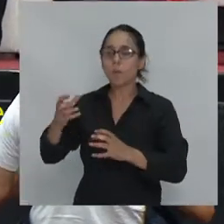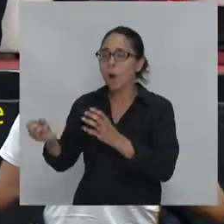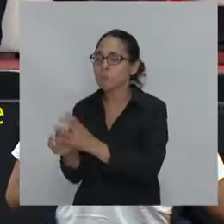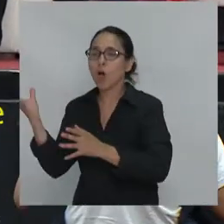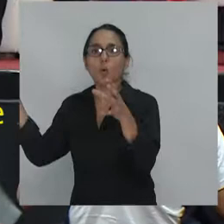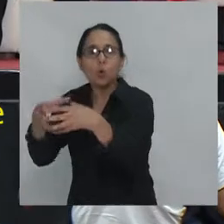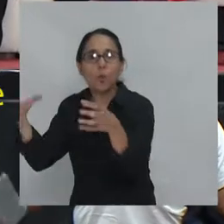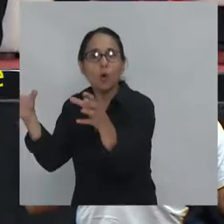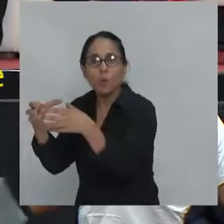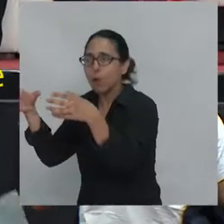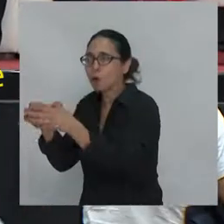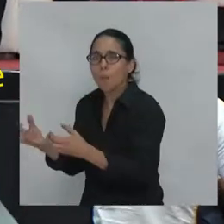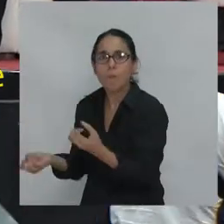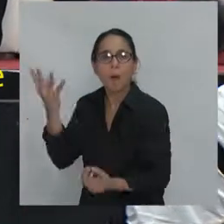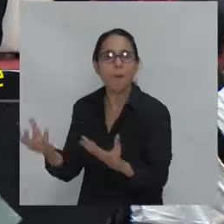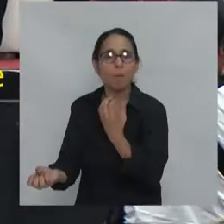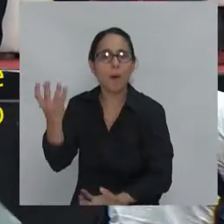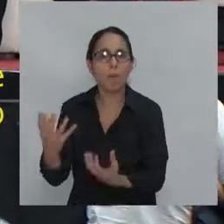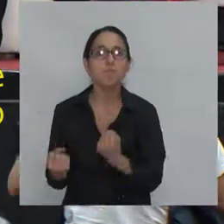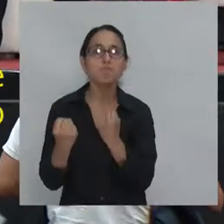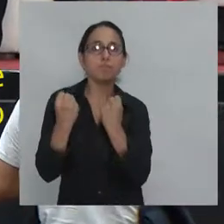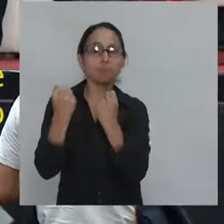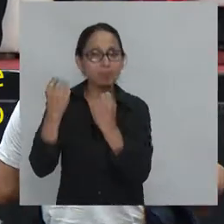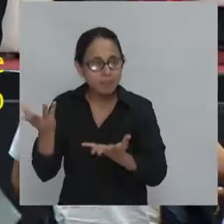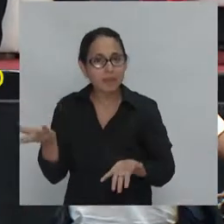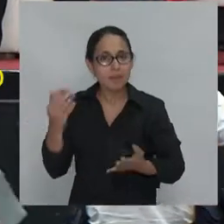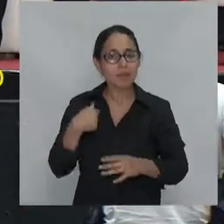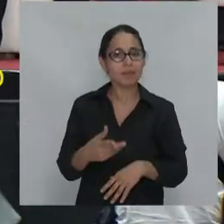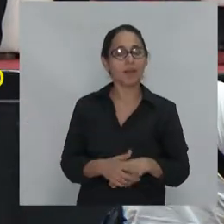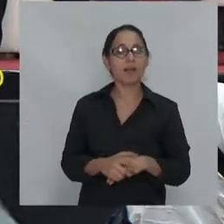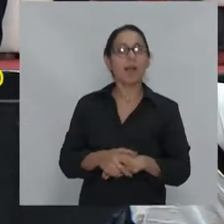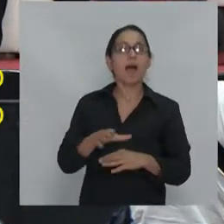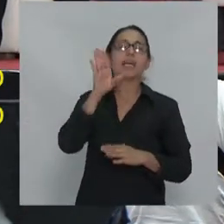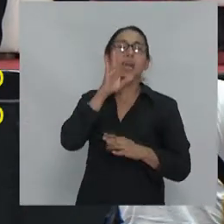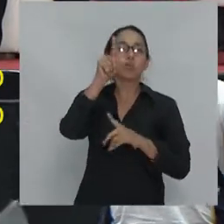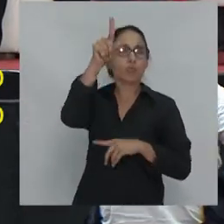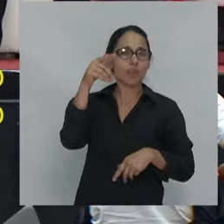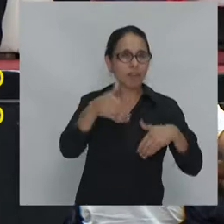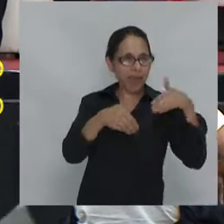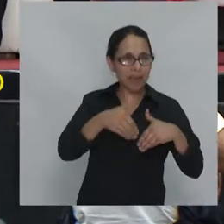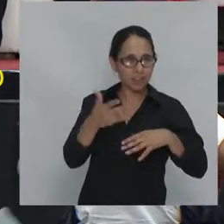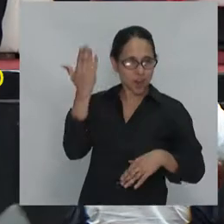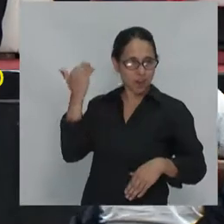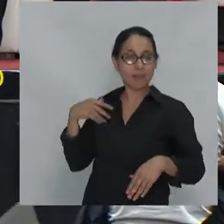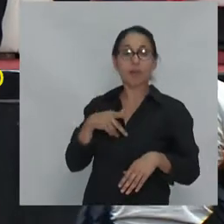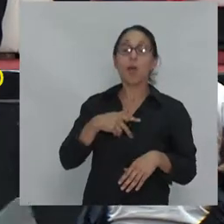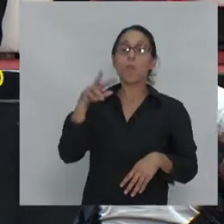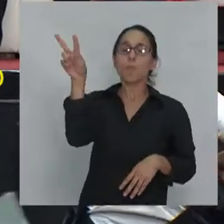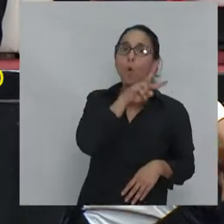como vimos en las elecciones recientes en los Estados Unidos las mujeres